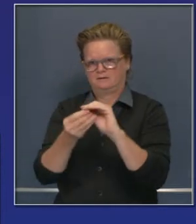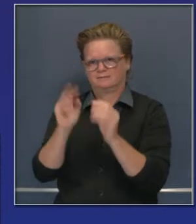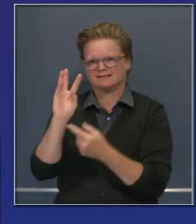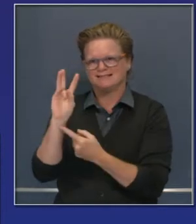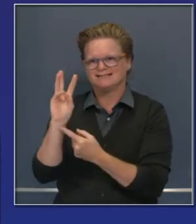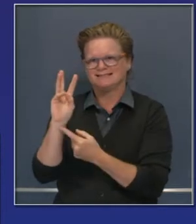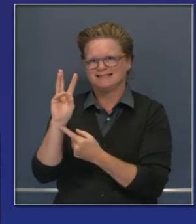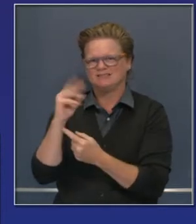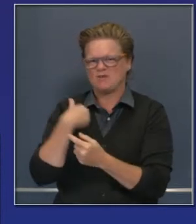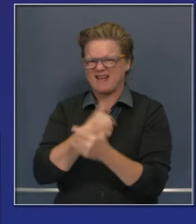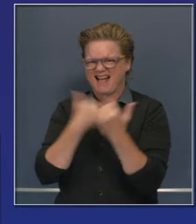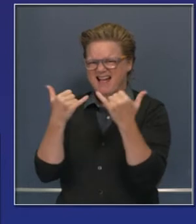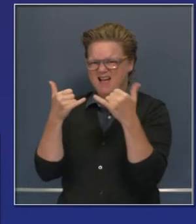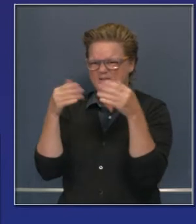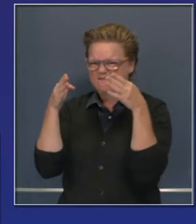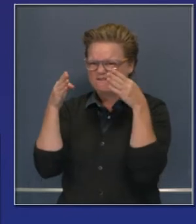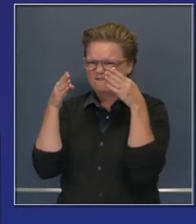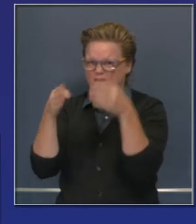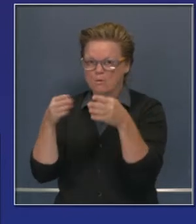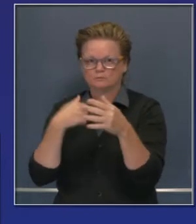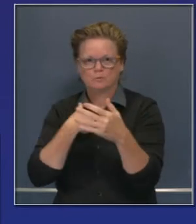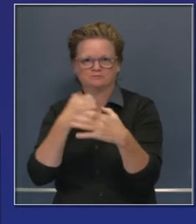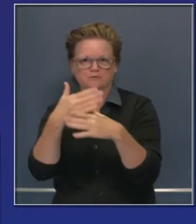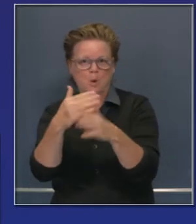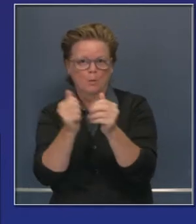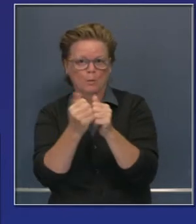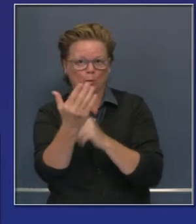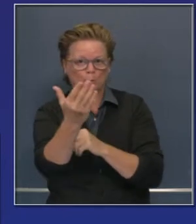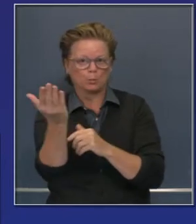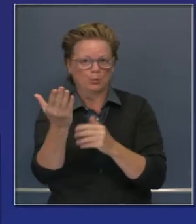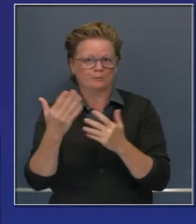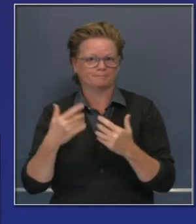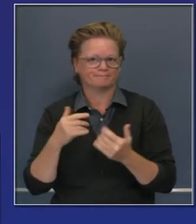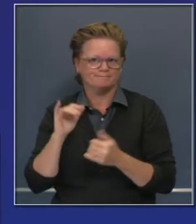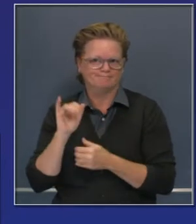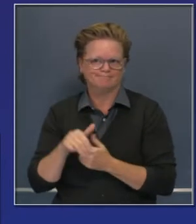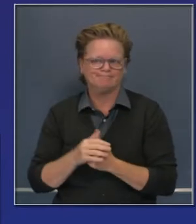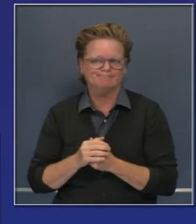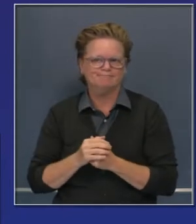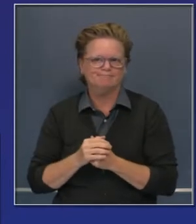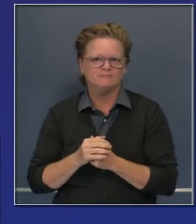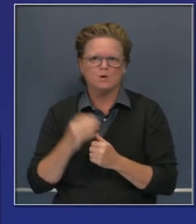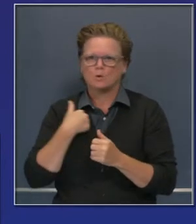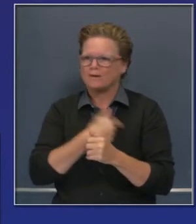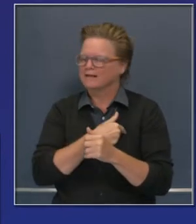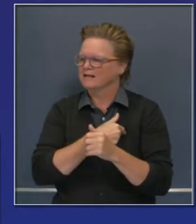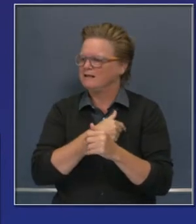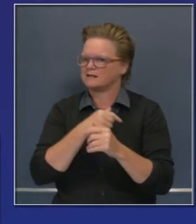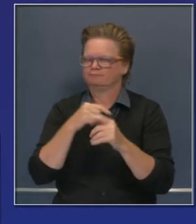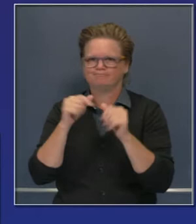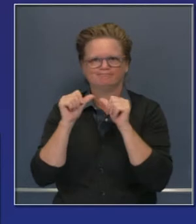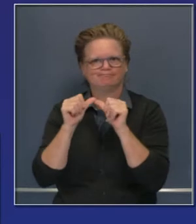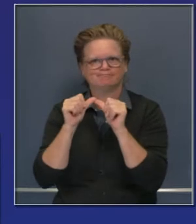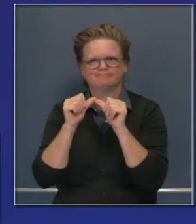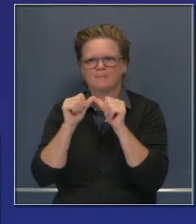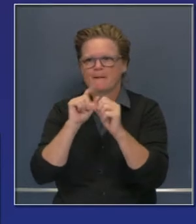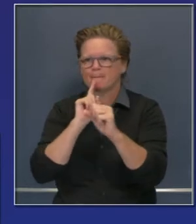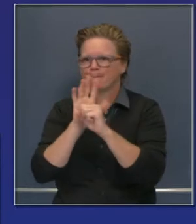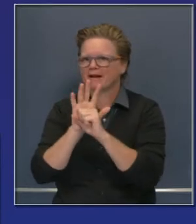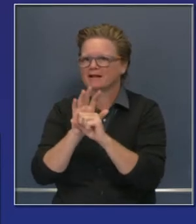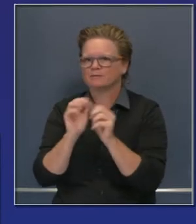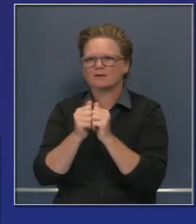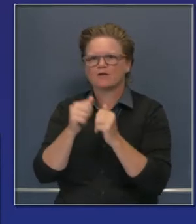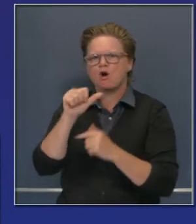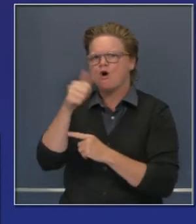6 complejos principales en los que nos hemos estado concentrando desproporcionadamente. Seguimos con los otros